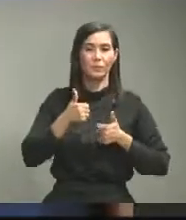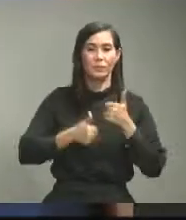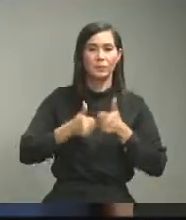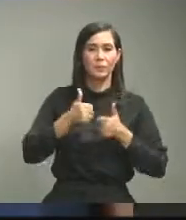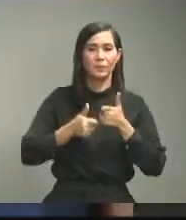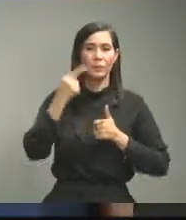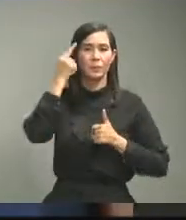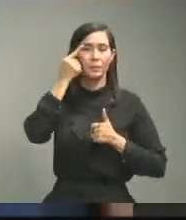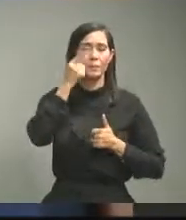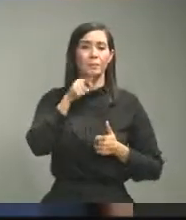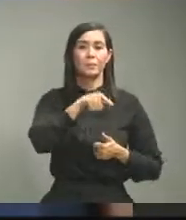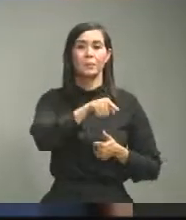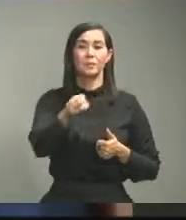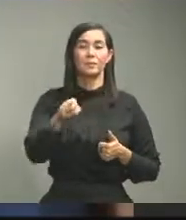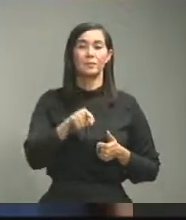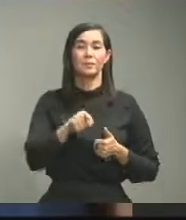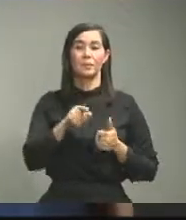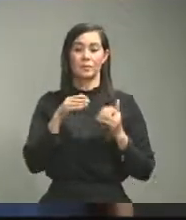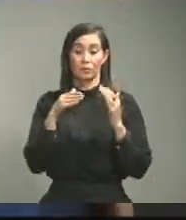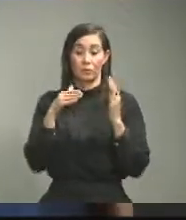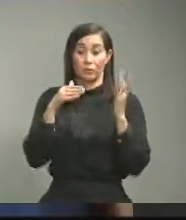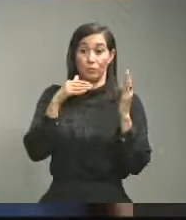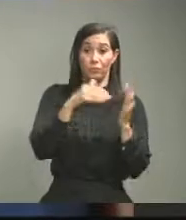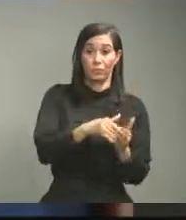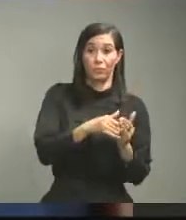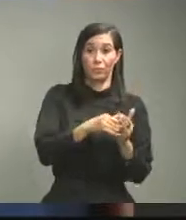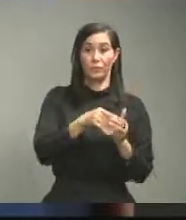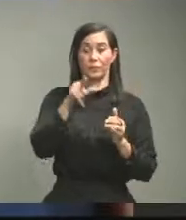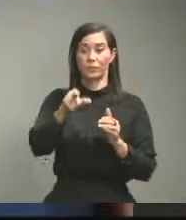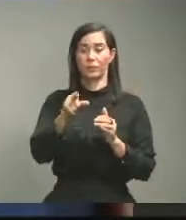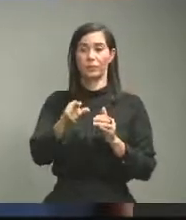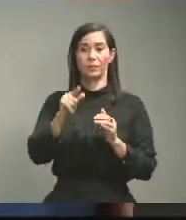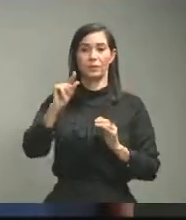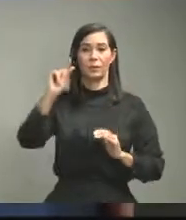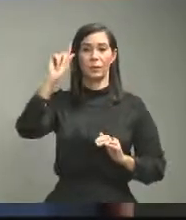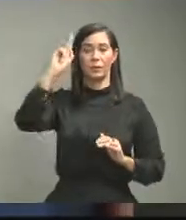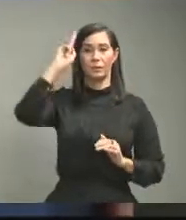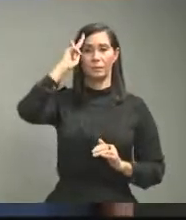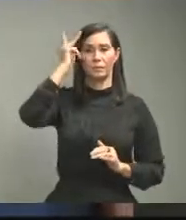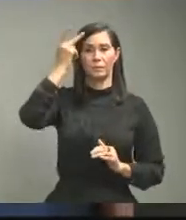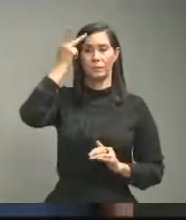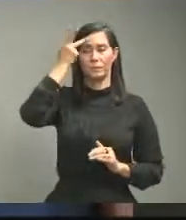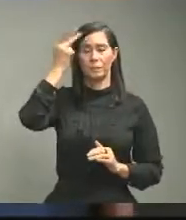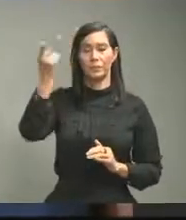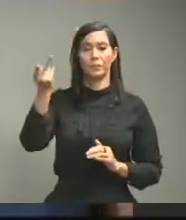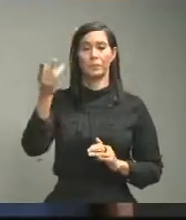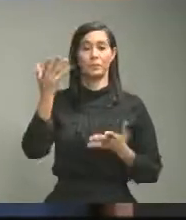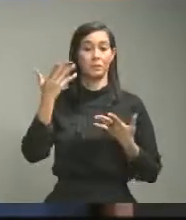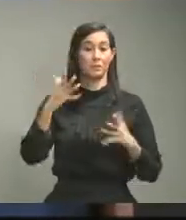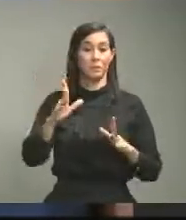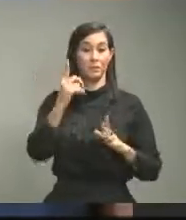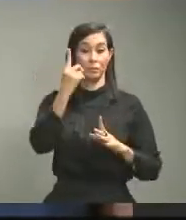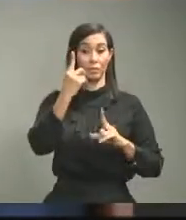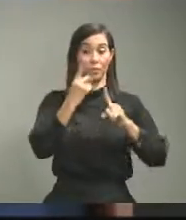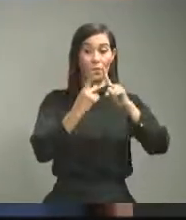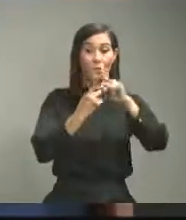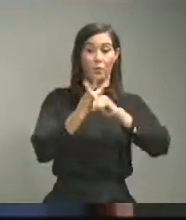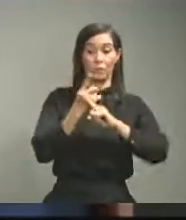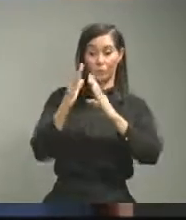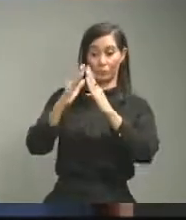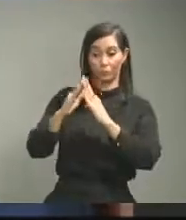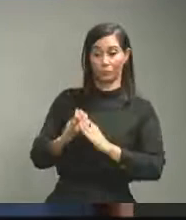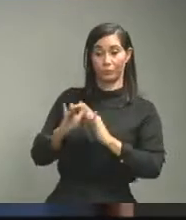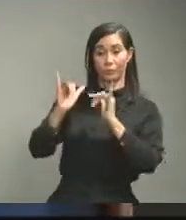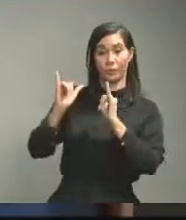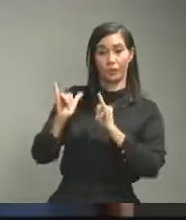usted que ha sido los efectos que hasta ahora han dado las políticas ya tenemos casi un mes de cuarentena